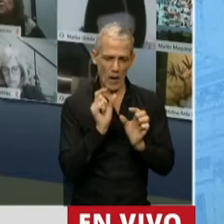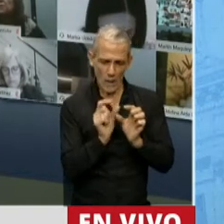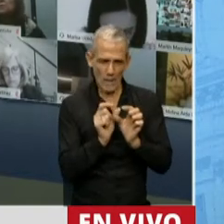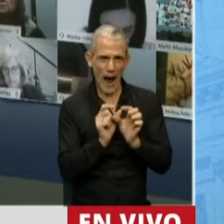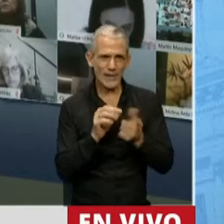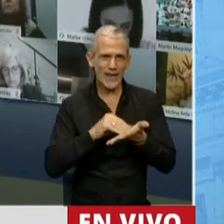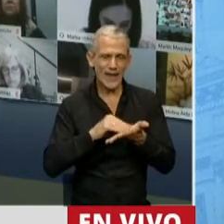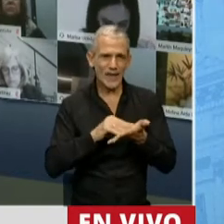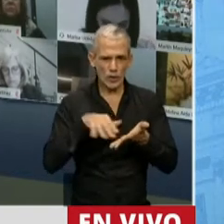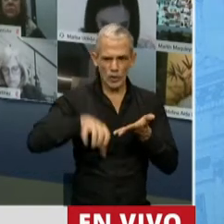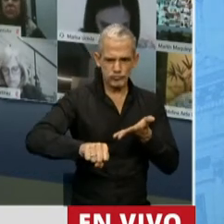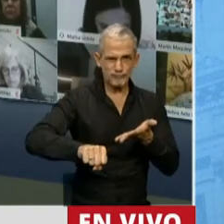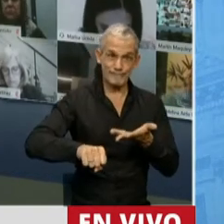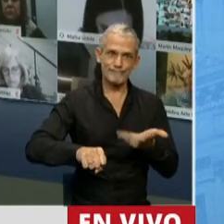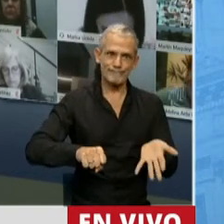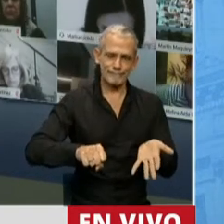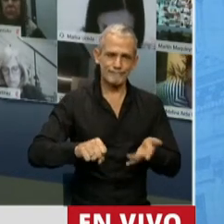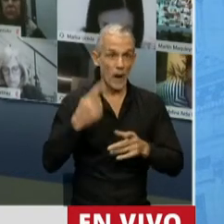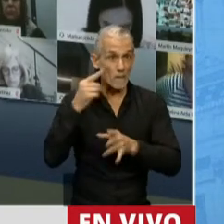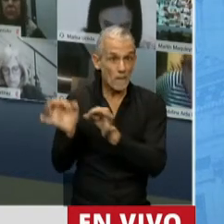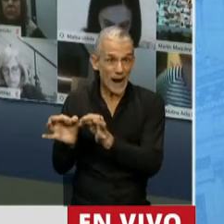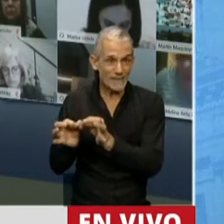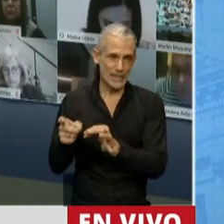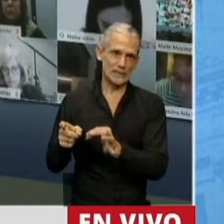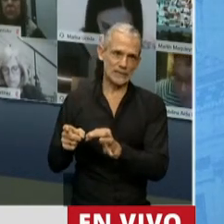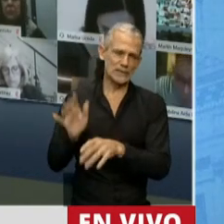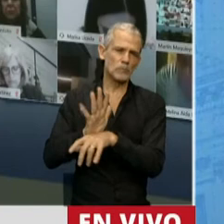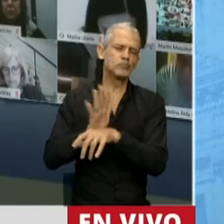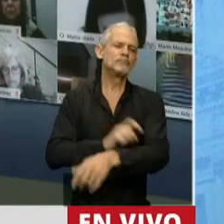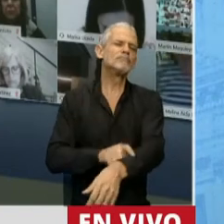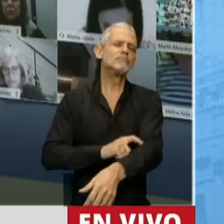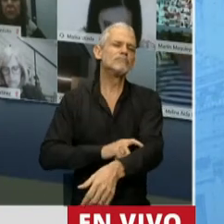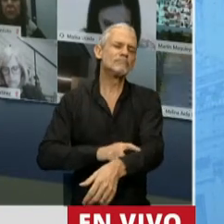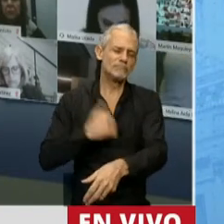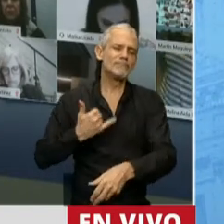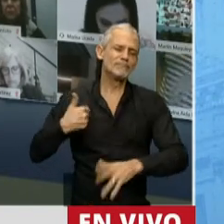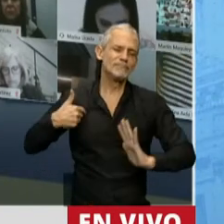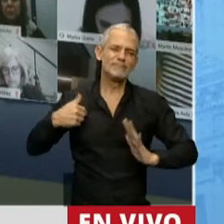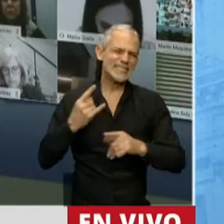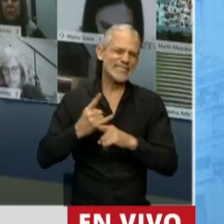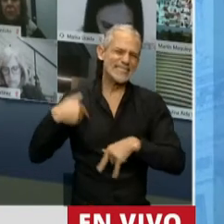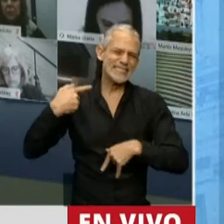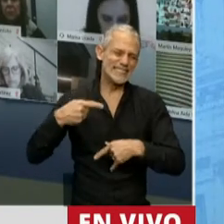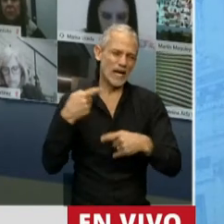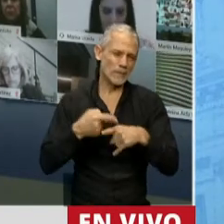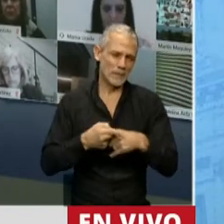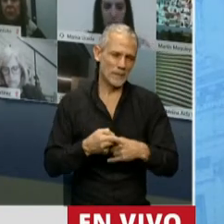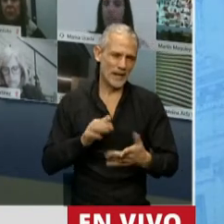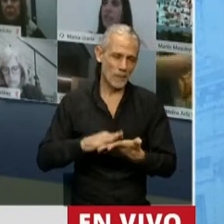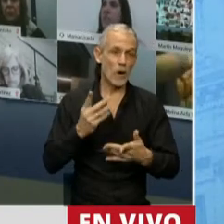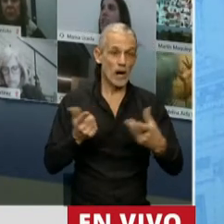espacio territorial usurpado la cuestión Malvinas es parte de su ADN y ya cuenta con un Consejo Asesor